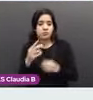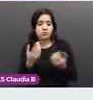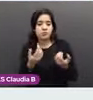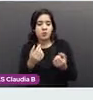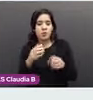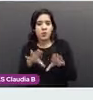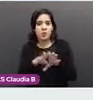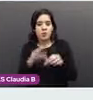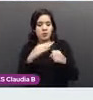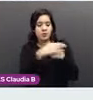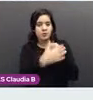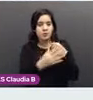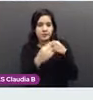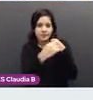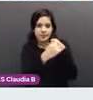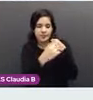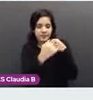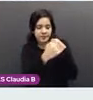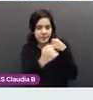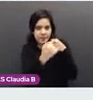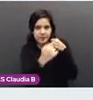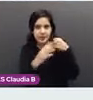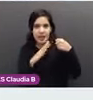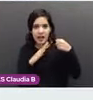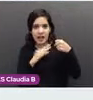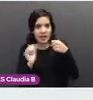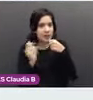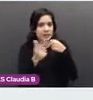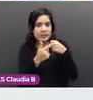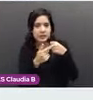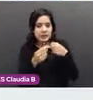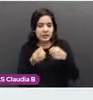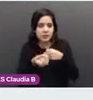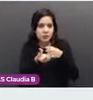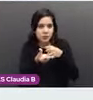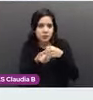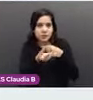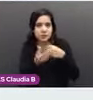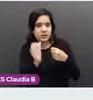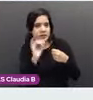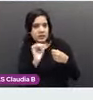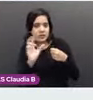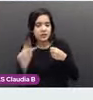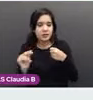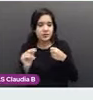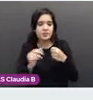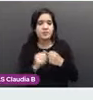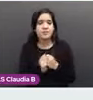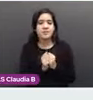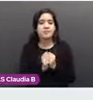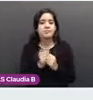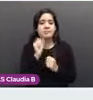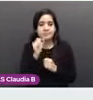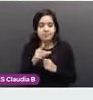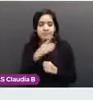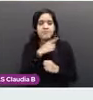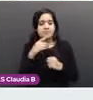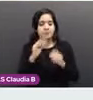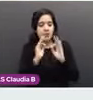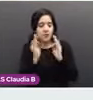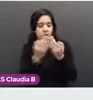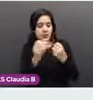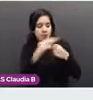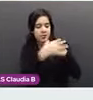presione el pezón para ver que no haya algún tipo de secreción. Igual, manos hacia los lados y ver que no haya cambios en la forma o en el